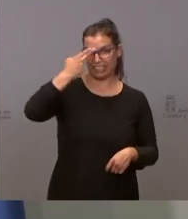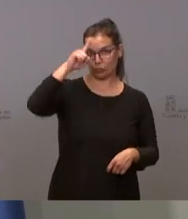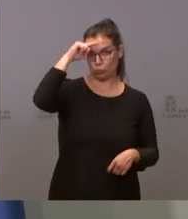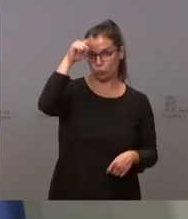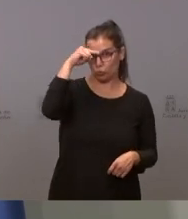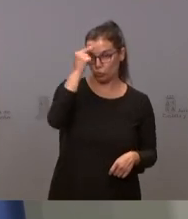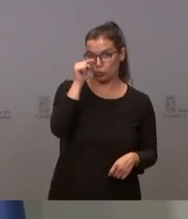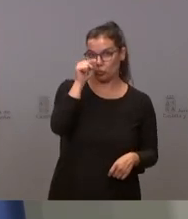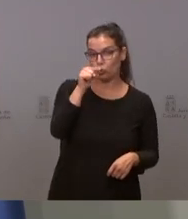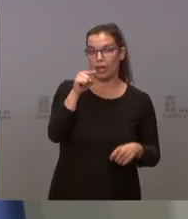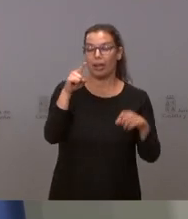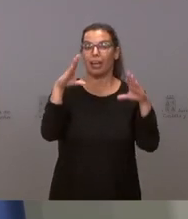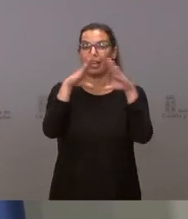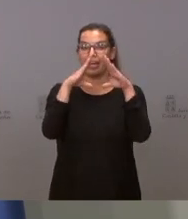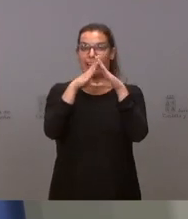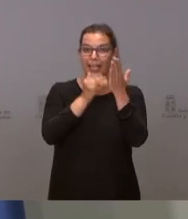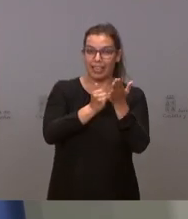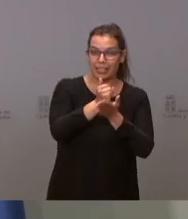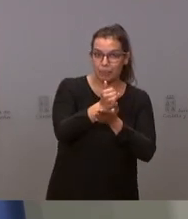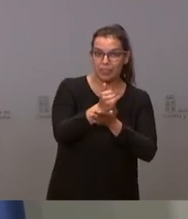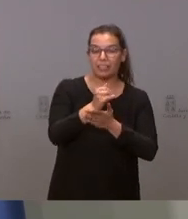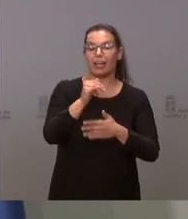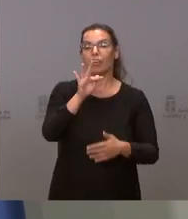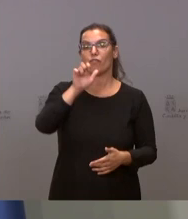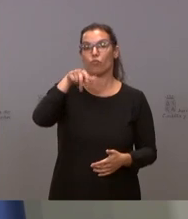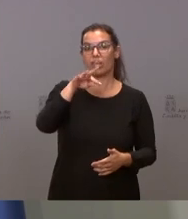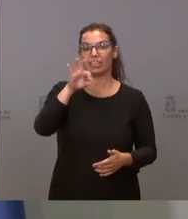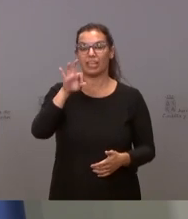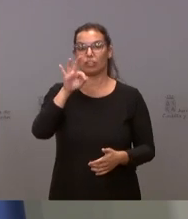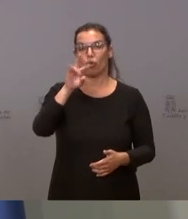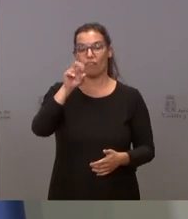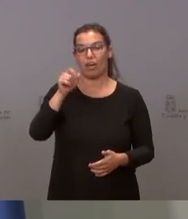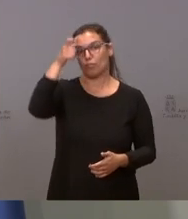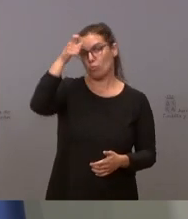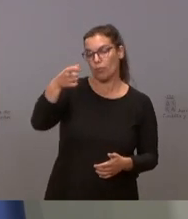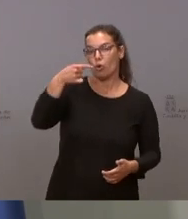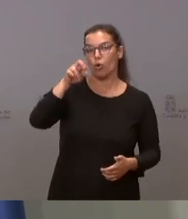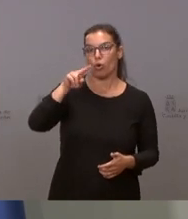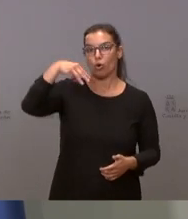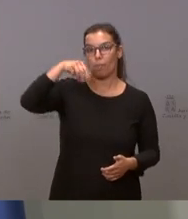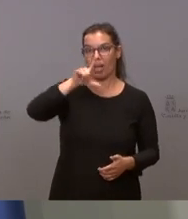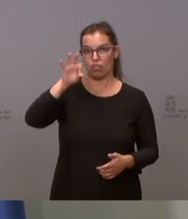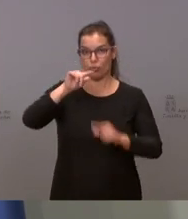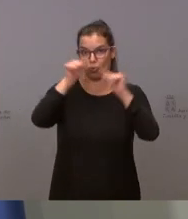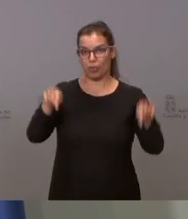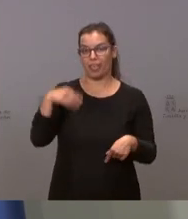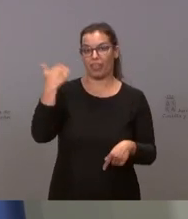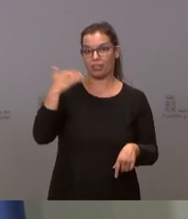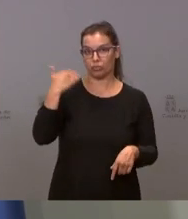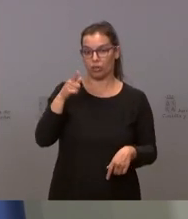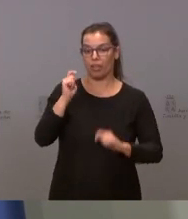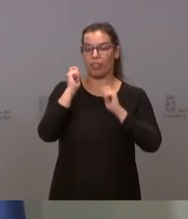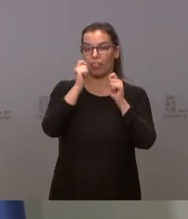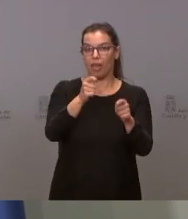la ermita de la monjía en Fuente Tova, en el municipio de Golmayo, en Soria, se declara bien de interés cultural con